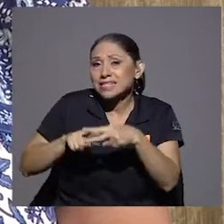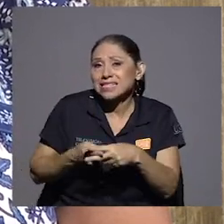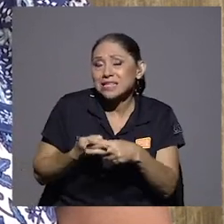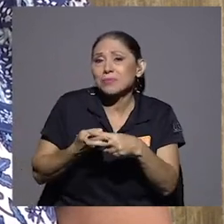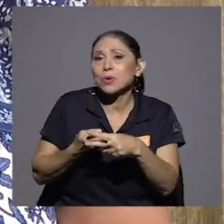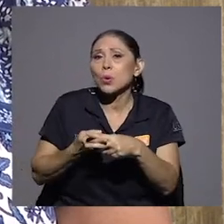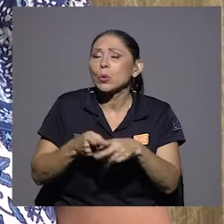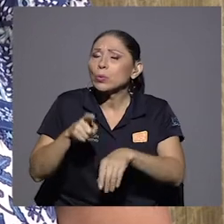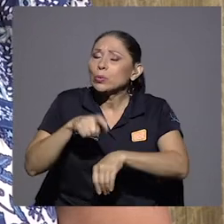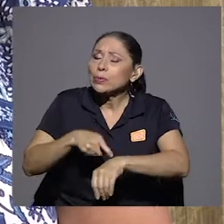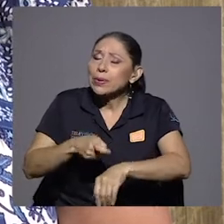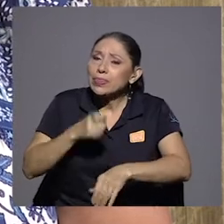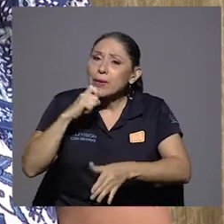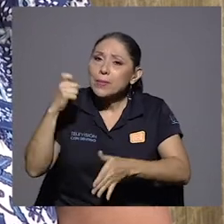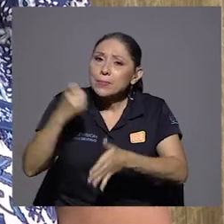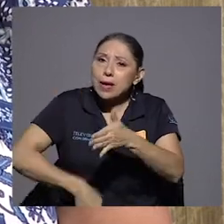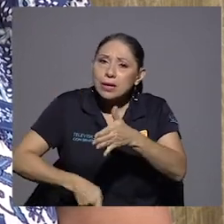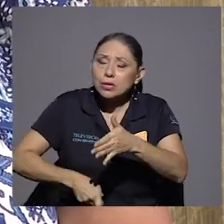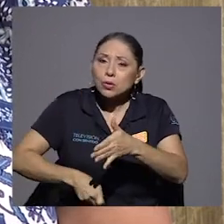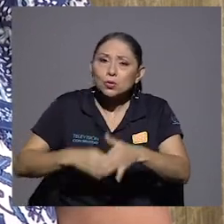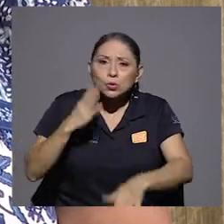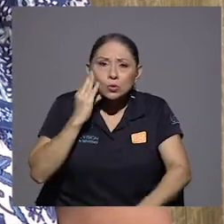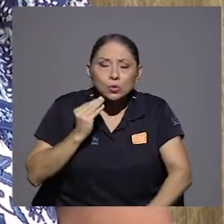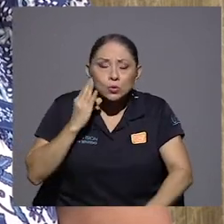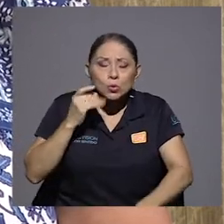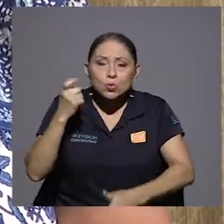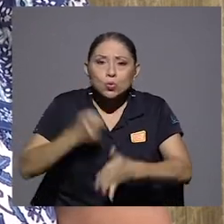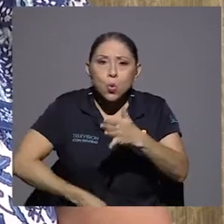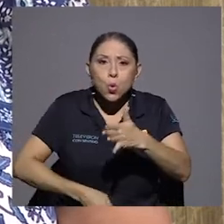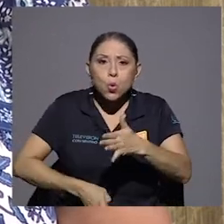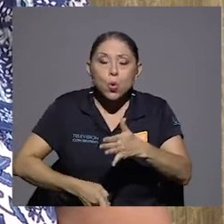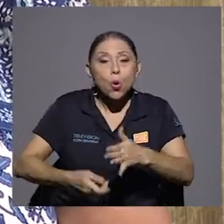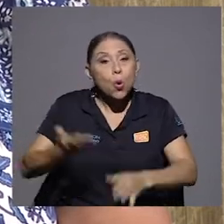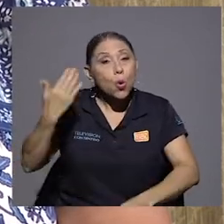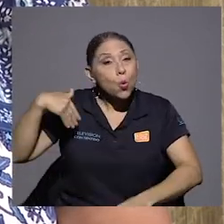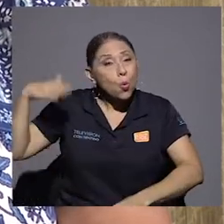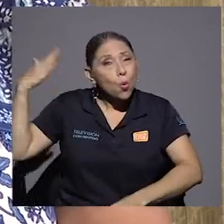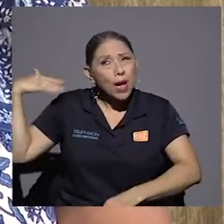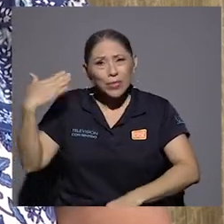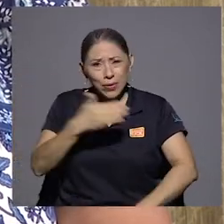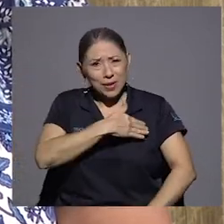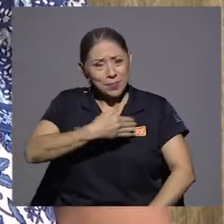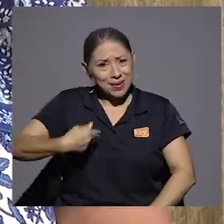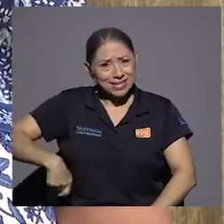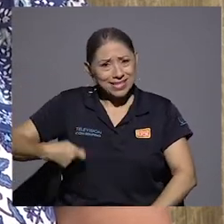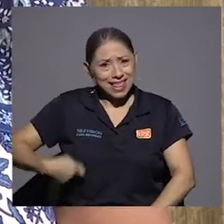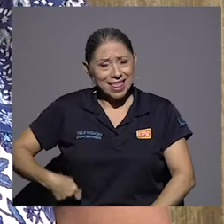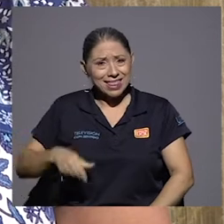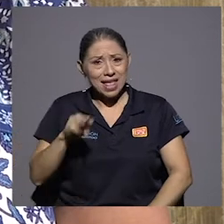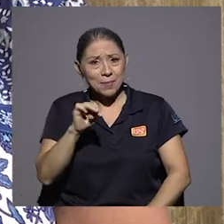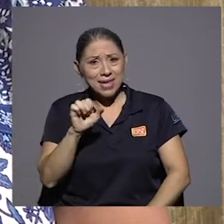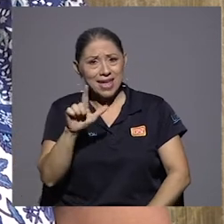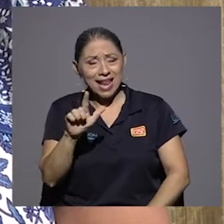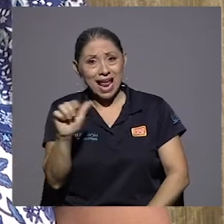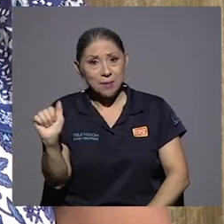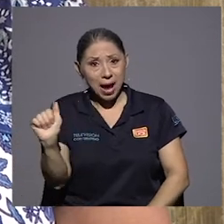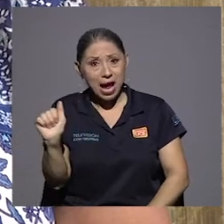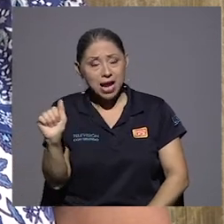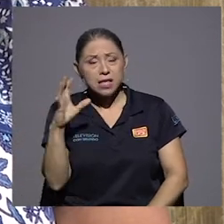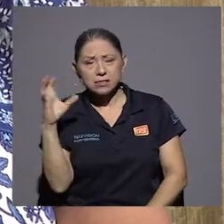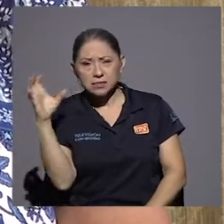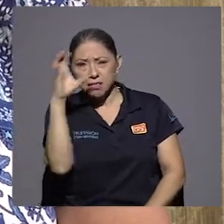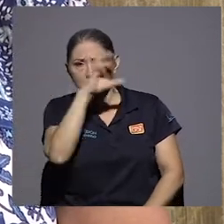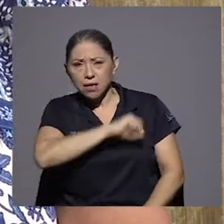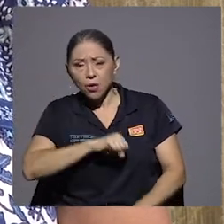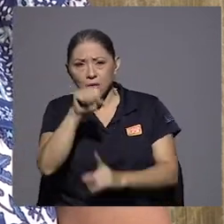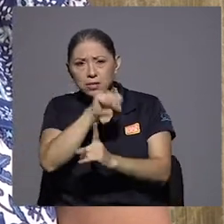papá pasó muy duro. Cuando se enteró el presidente de ese entonces, Miguel Alemán, de la situación económica de mi